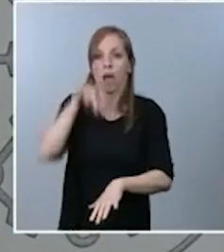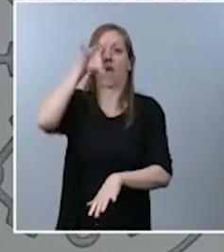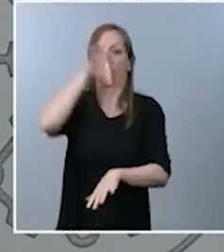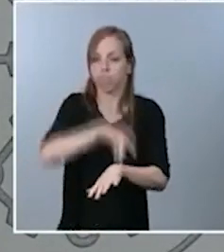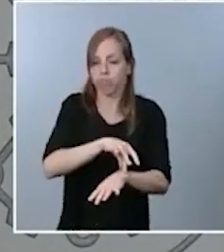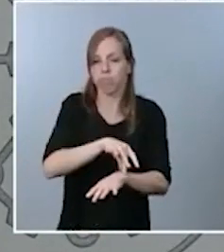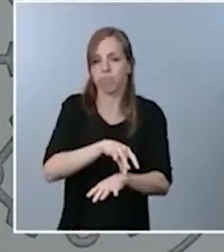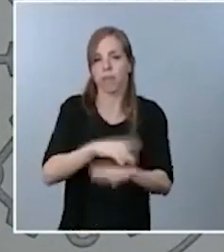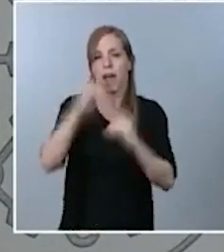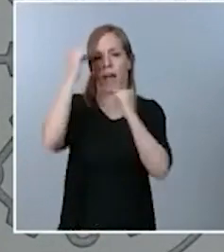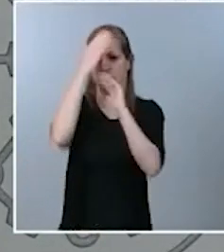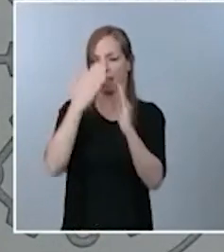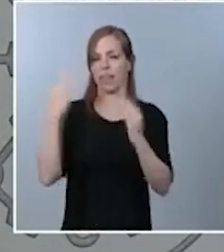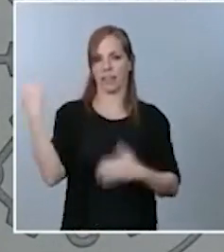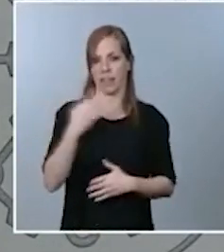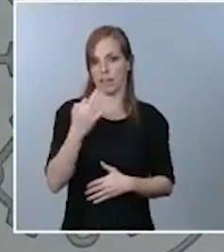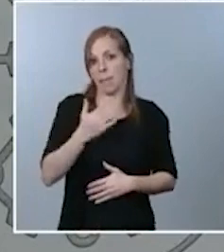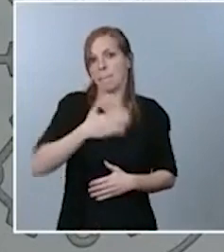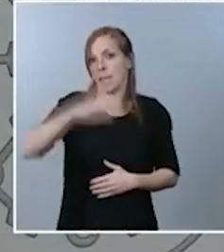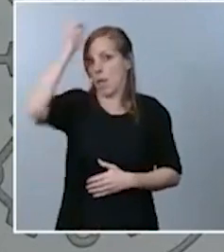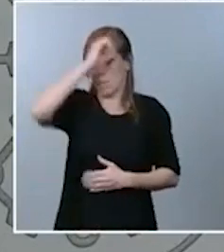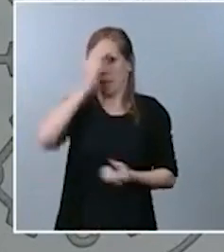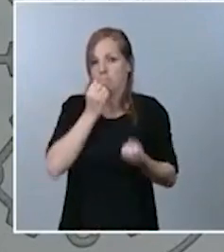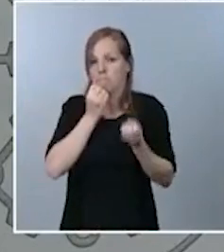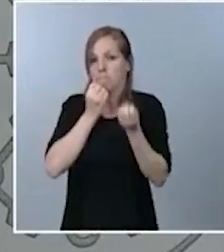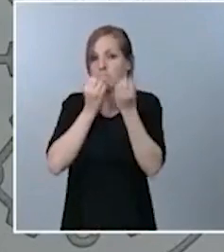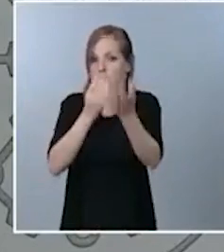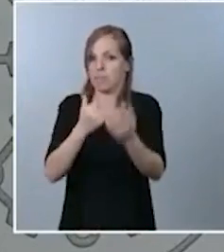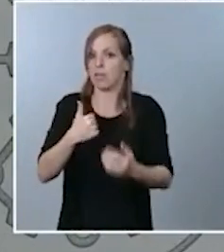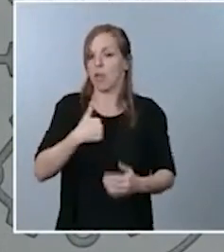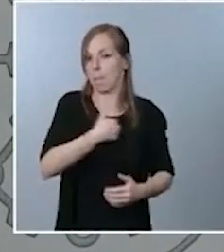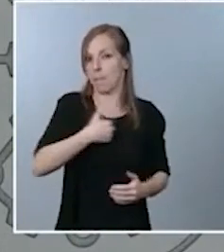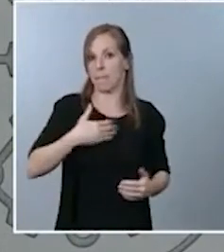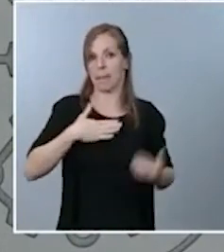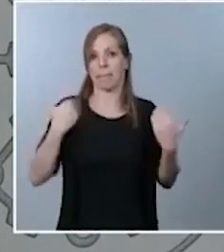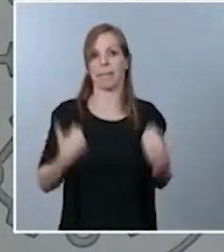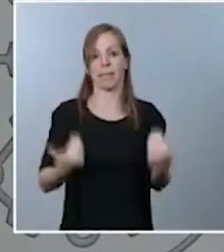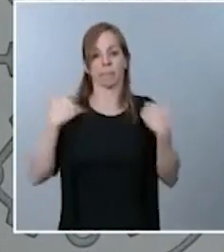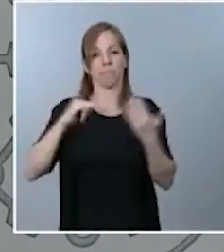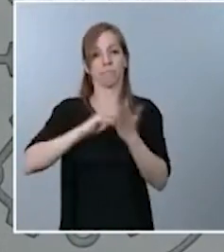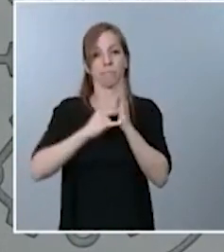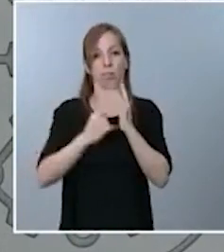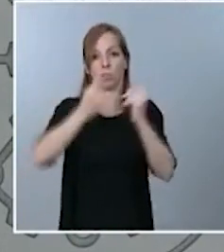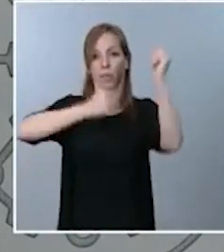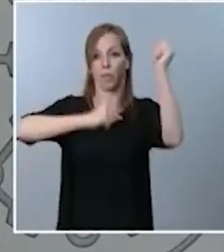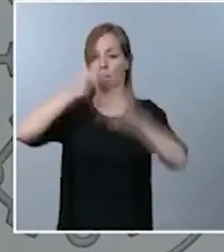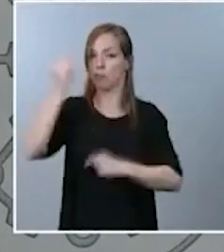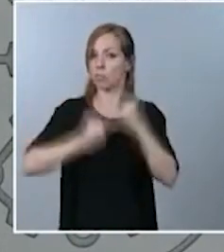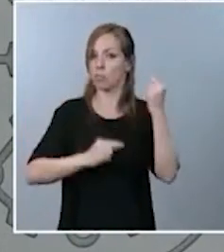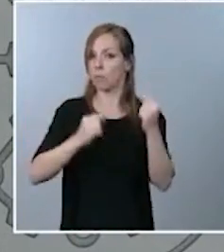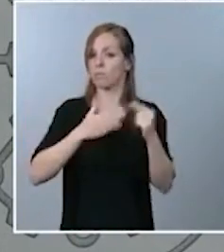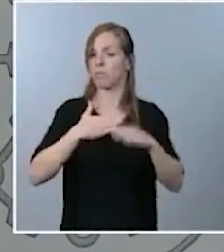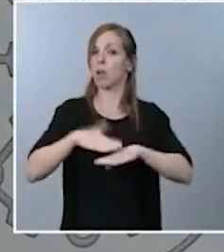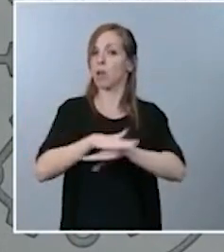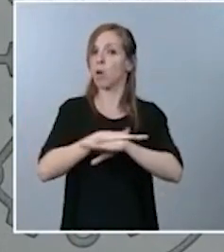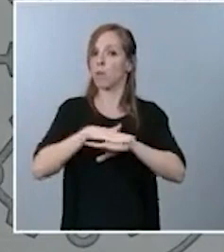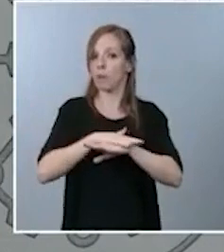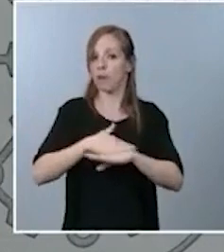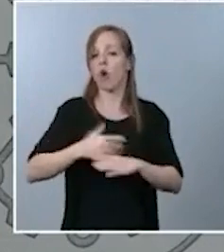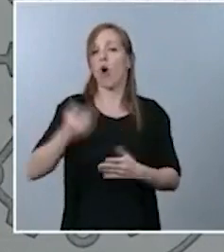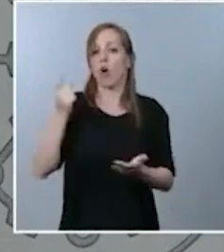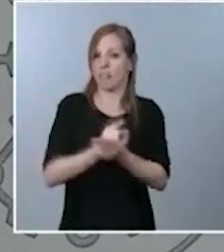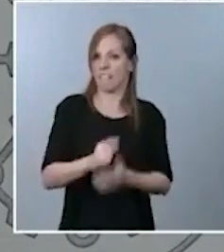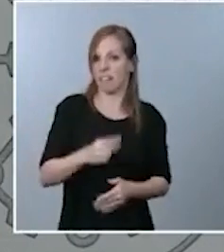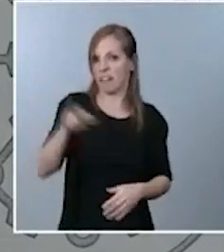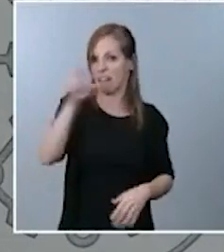es la opinión que le tengo que trasladar y, como responsable del proyecto de presupuesto en el Gobierno, una vez más quiero decir que cuantos